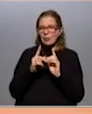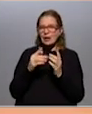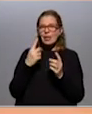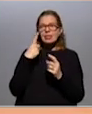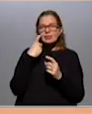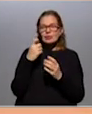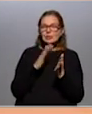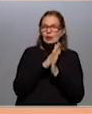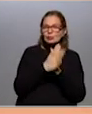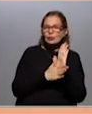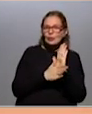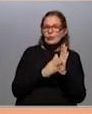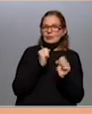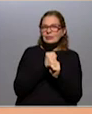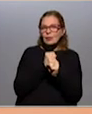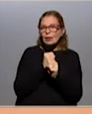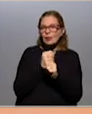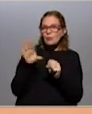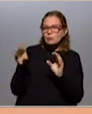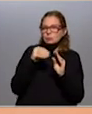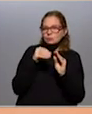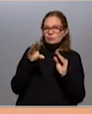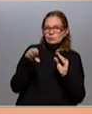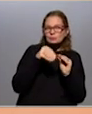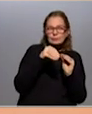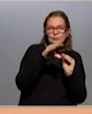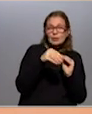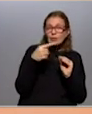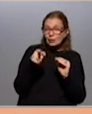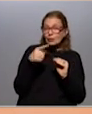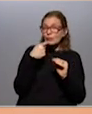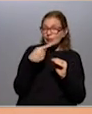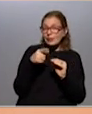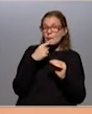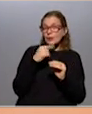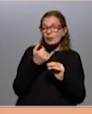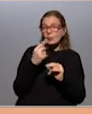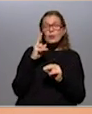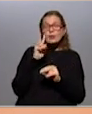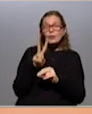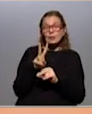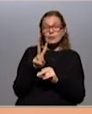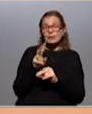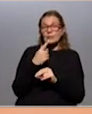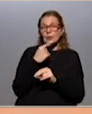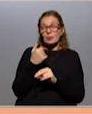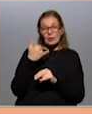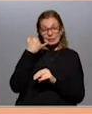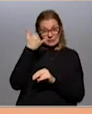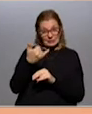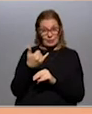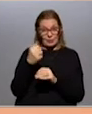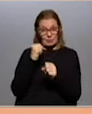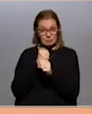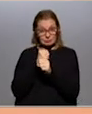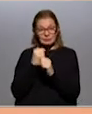panorama, que lo que buscan es justamente recoger ese tipo de cuestiones que vos mencionás. Lo que vos podés ver, por ejemplo, en relación al teletrabajo, es